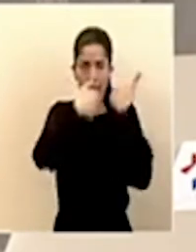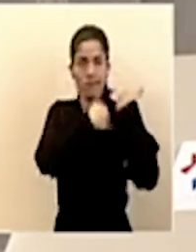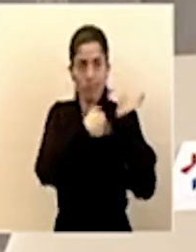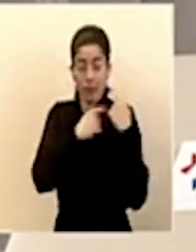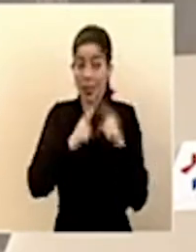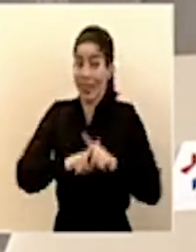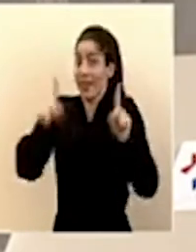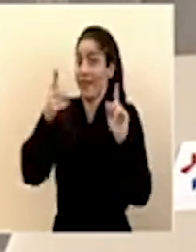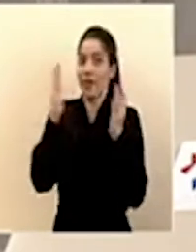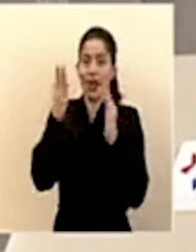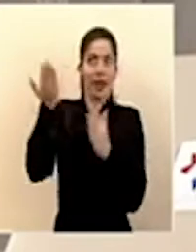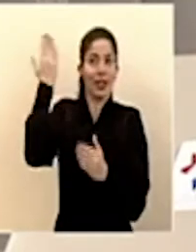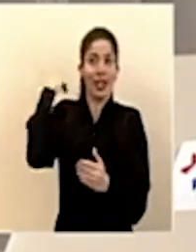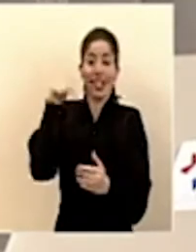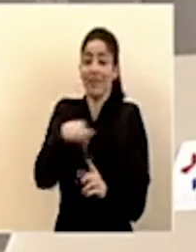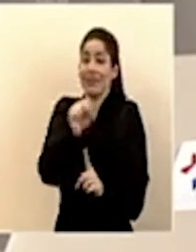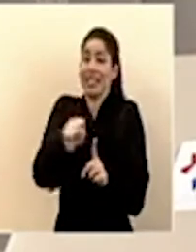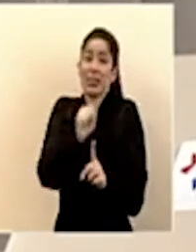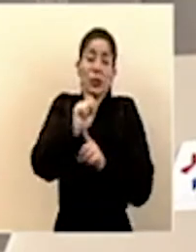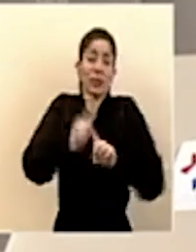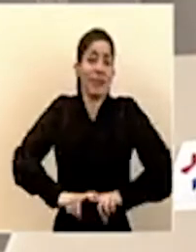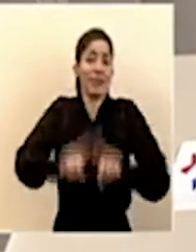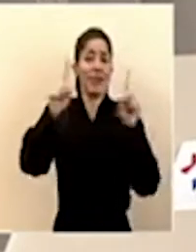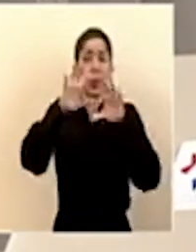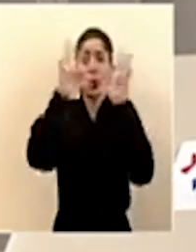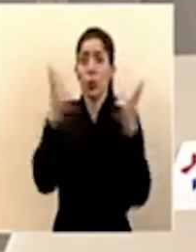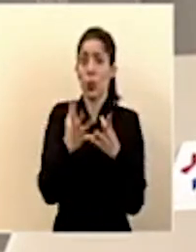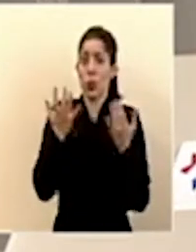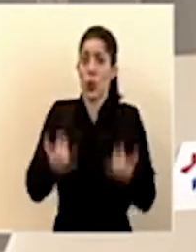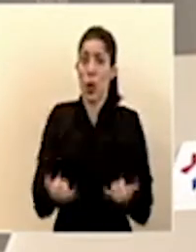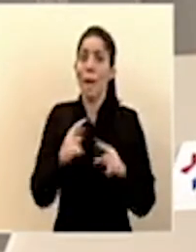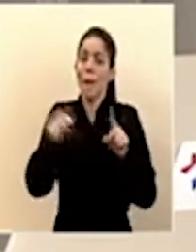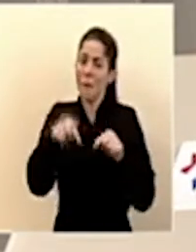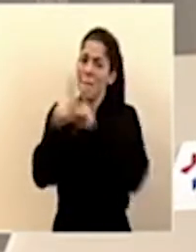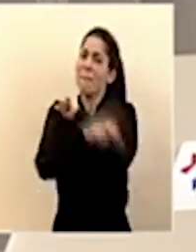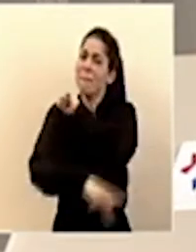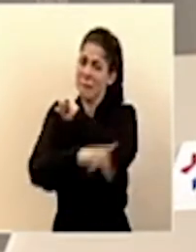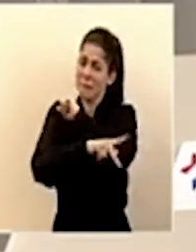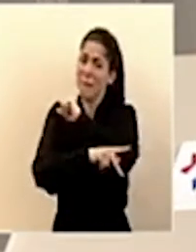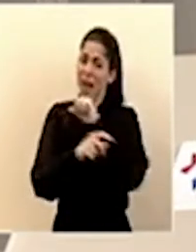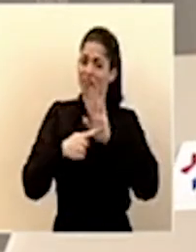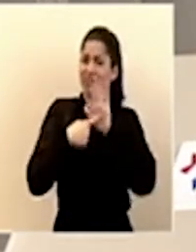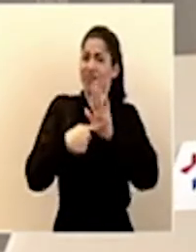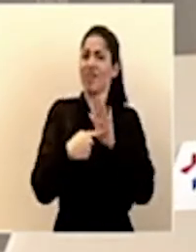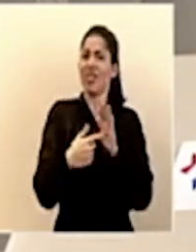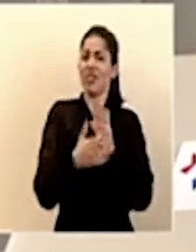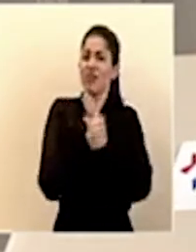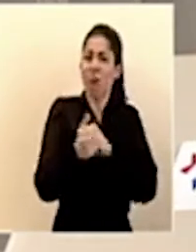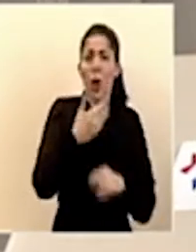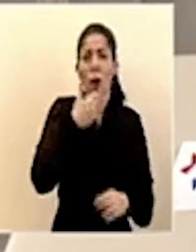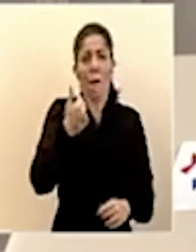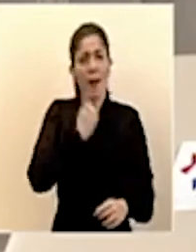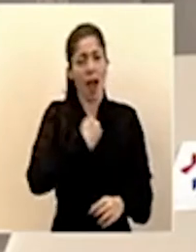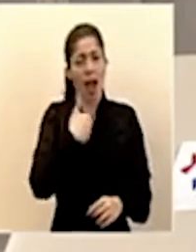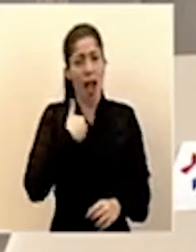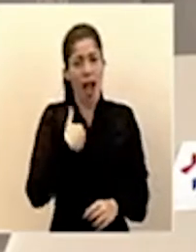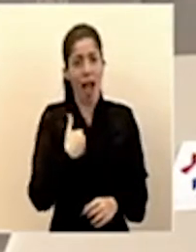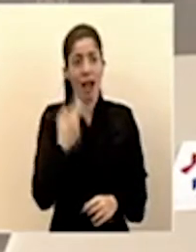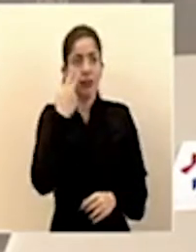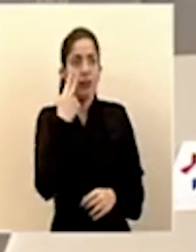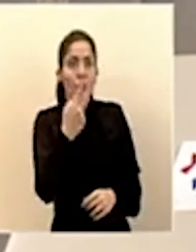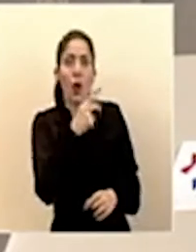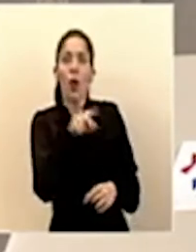excepcionales. Esta es una situación excepcional que vive el mundo, pero este país está demostrando lo mejor de sí. Vemos a las